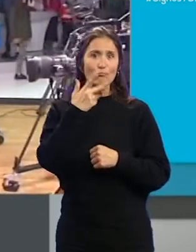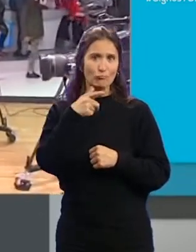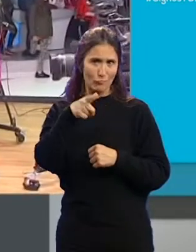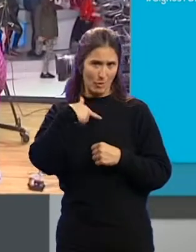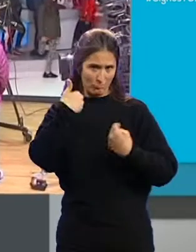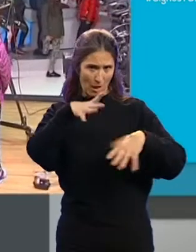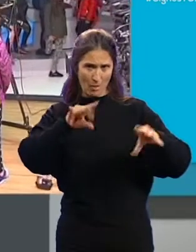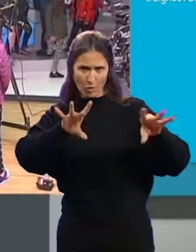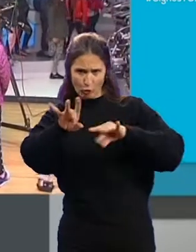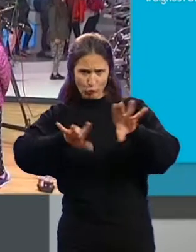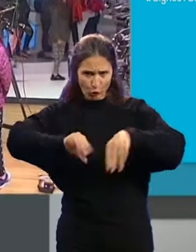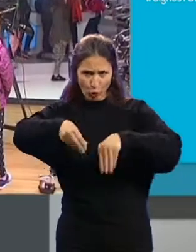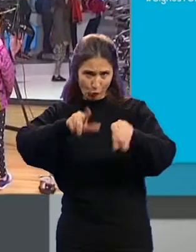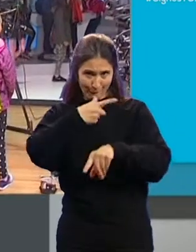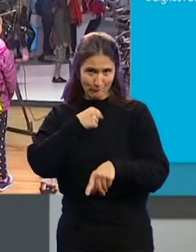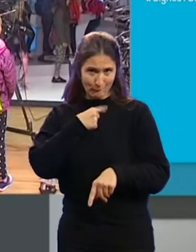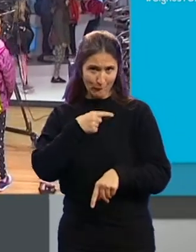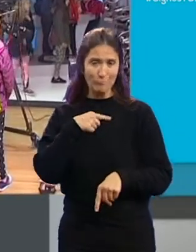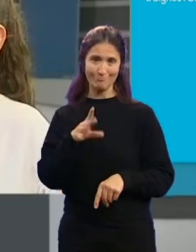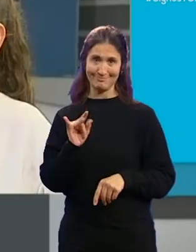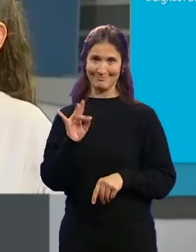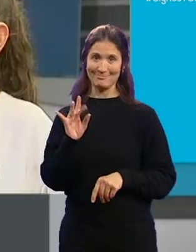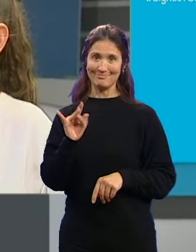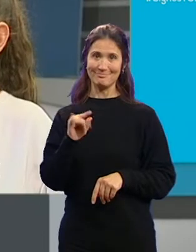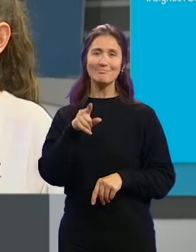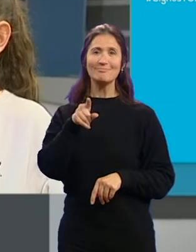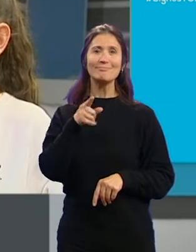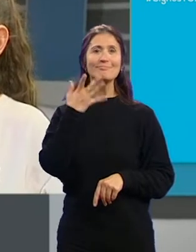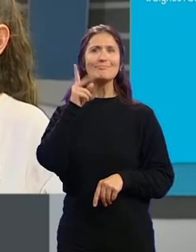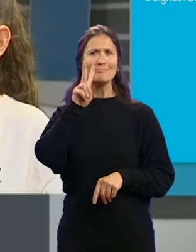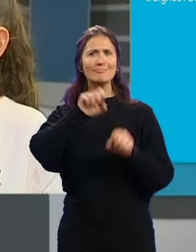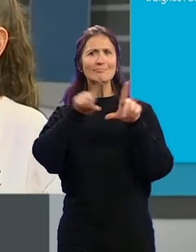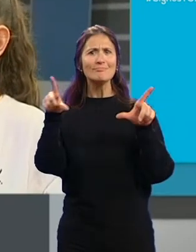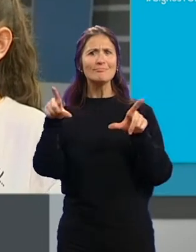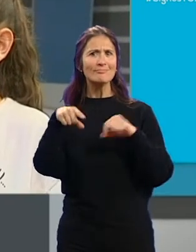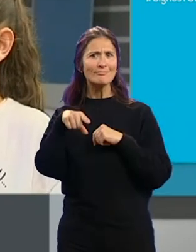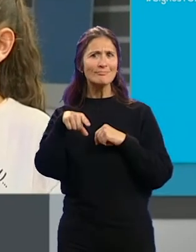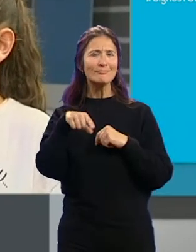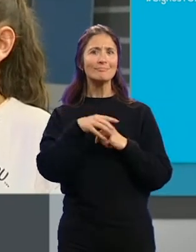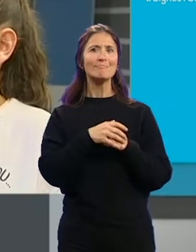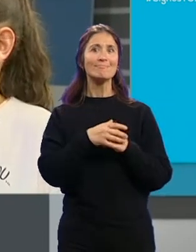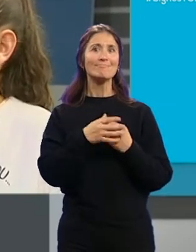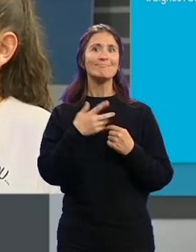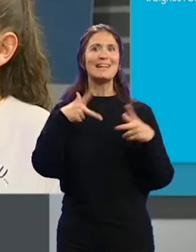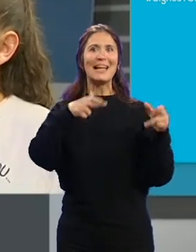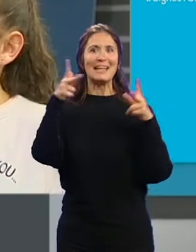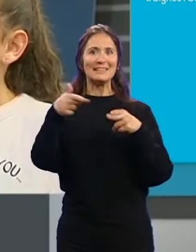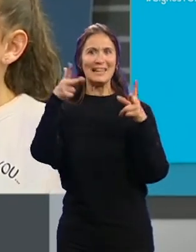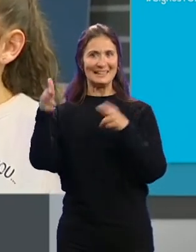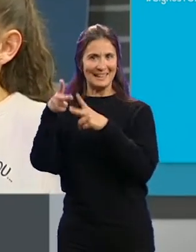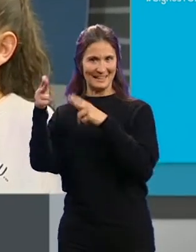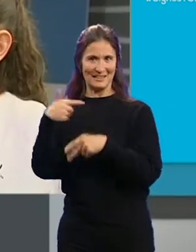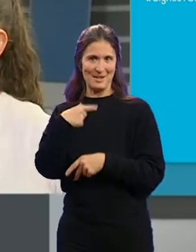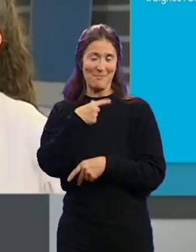dejado trastear más los botones y las... ...sí. ¿Tú qué te gusta ver en la tele? Pues... ...series...